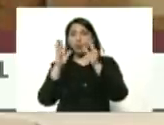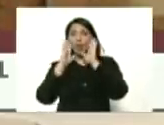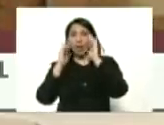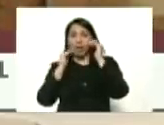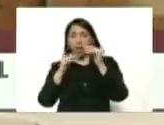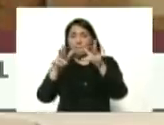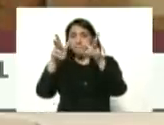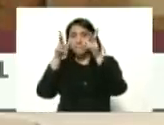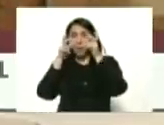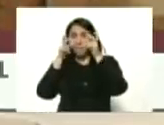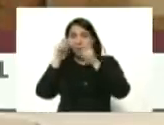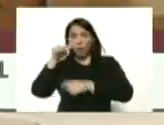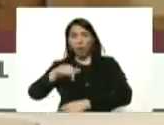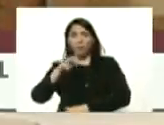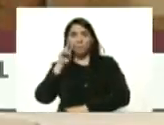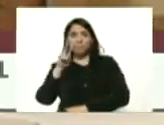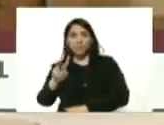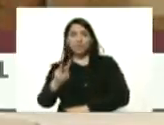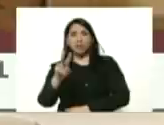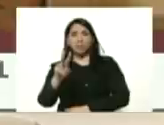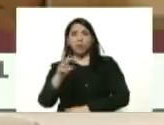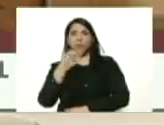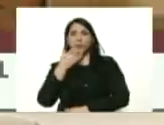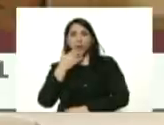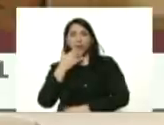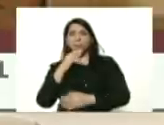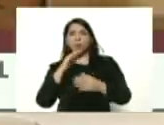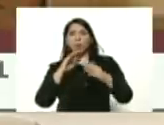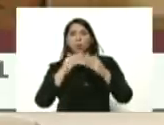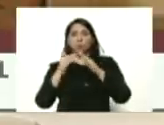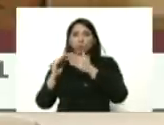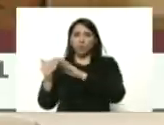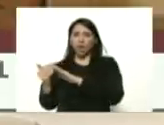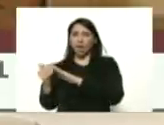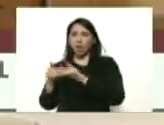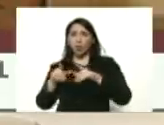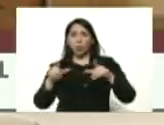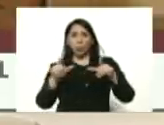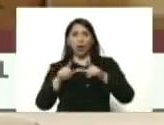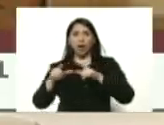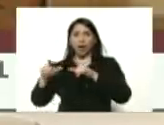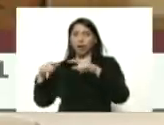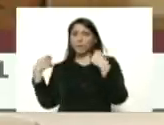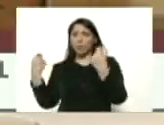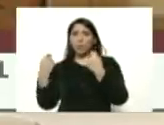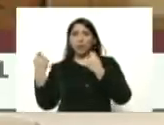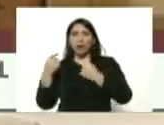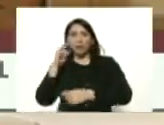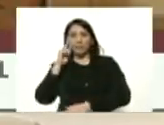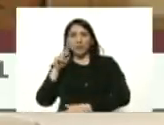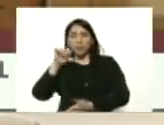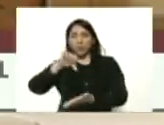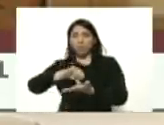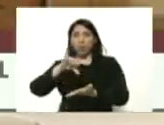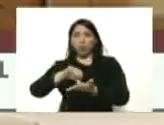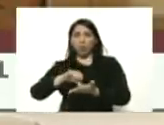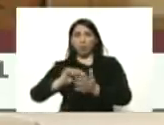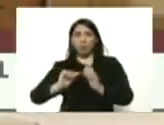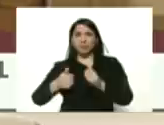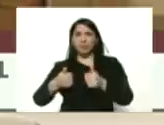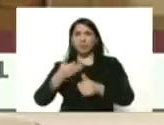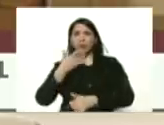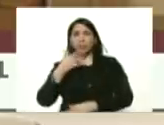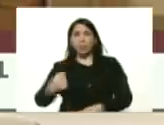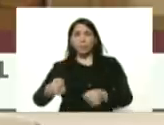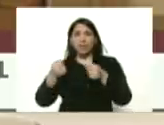hoy dimos casos de comunidades en sectores populares dimos casos de focos que están apareciendo como el caso del